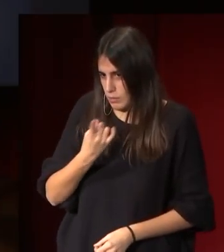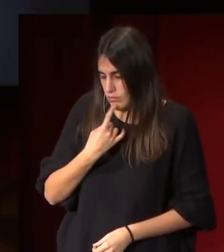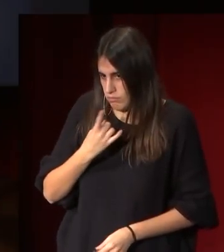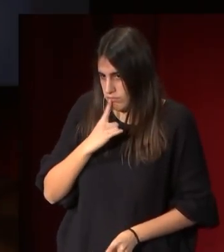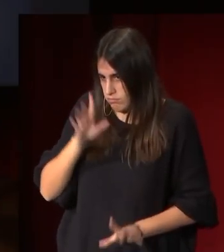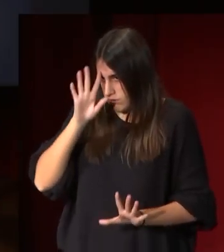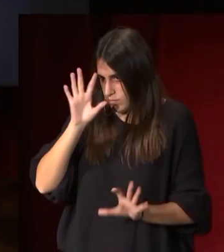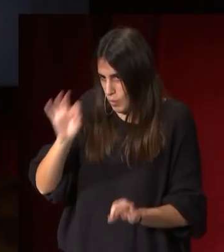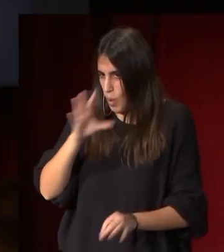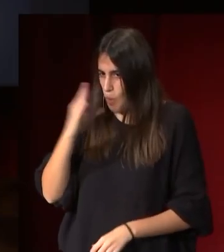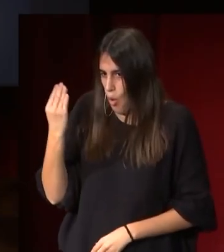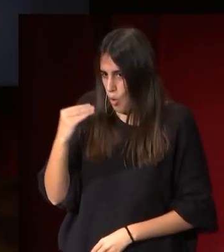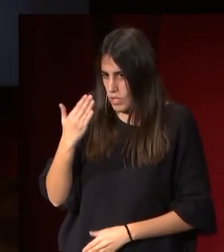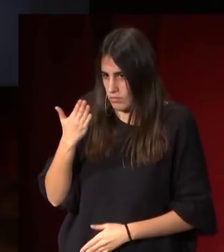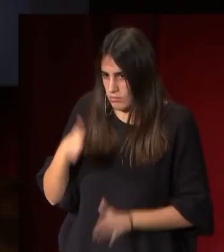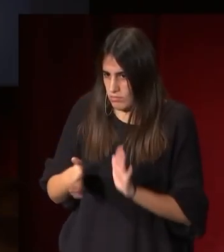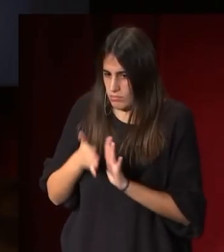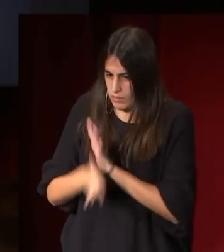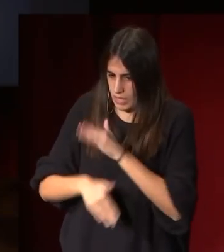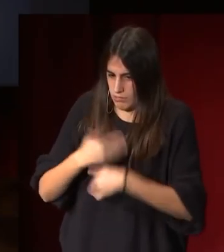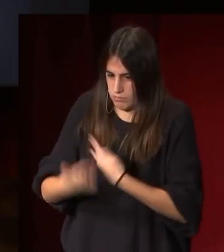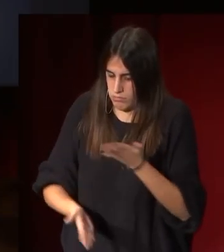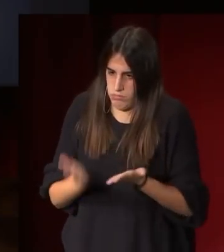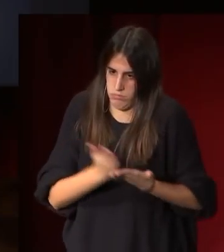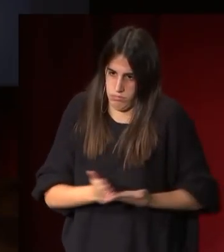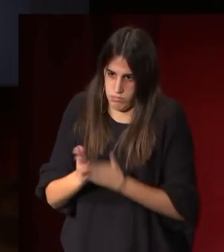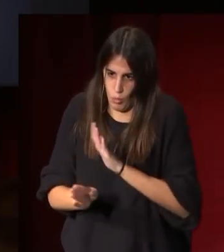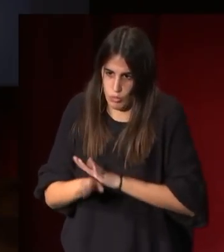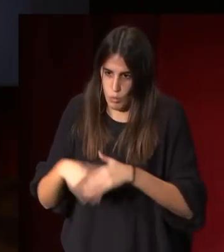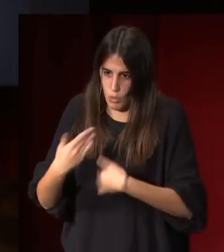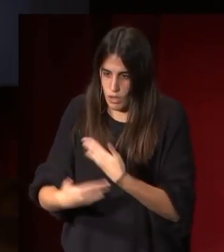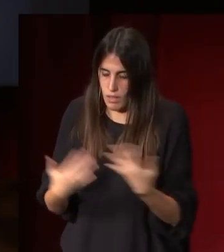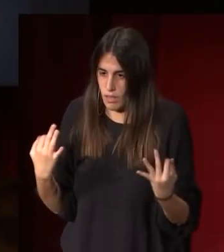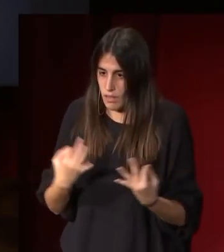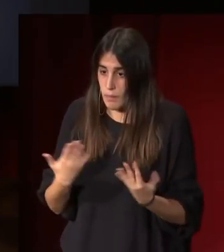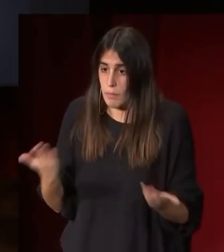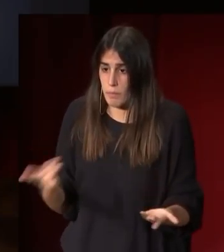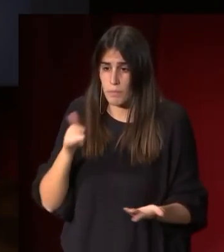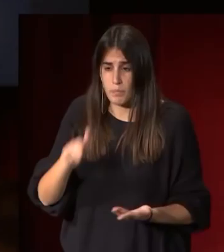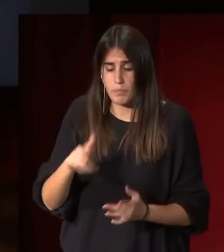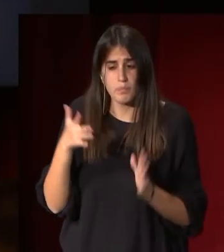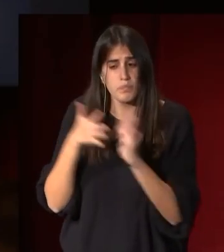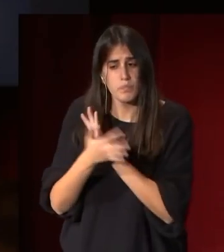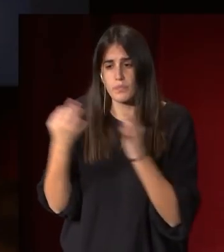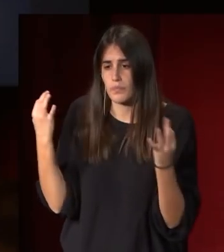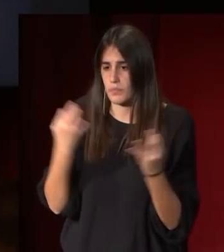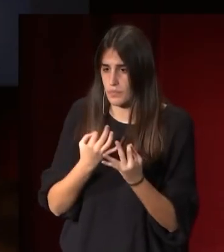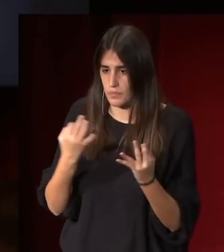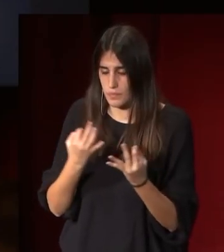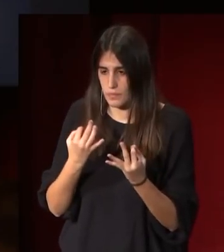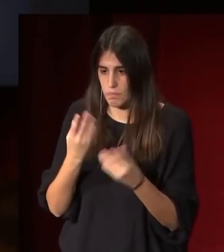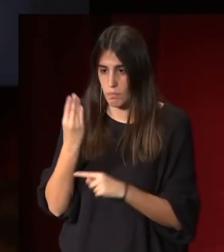todavía era un joven que tenía que mejorar. Pero esto hizo que la obra se